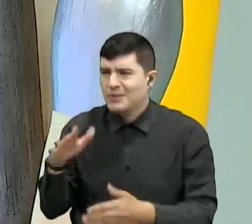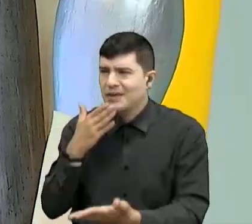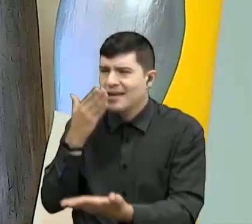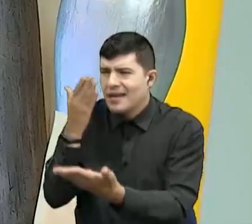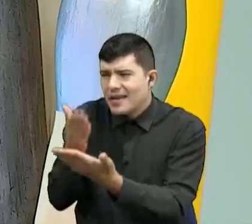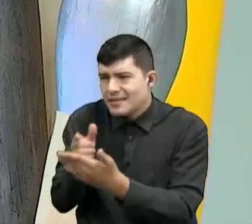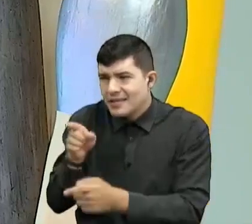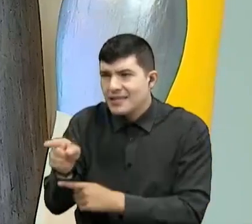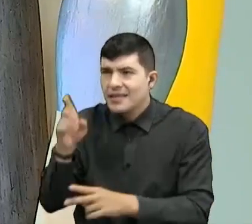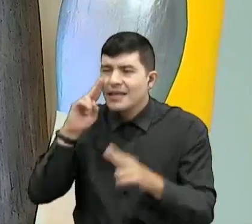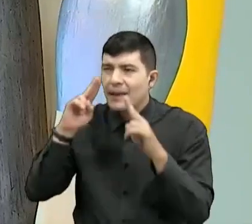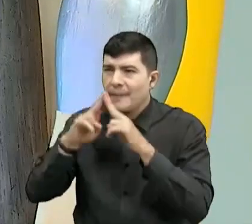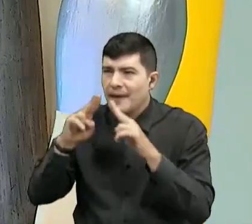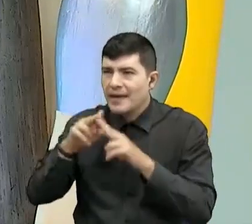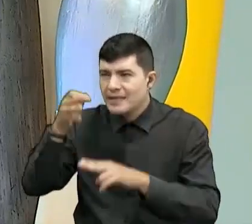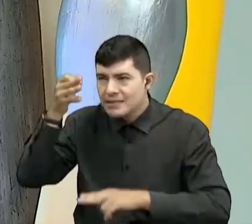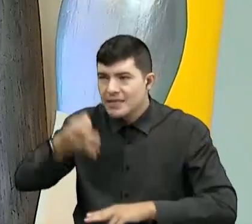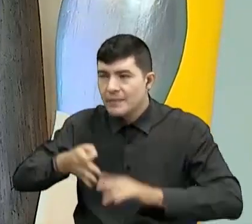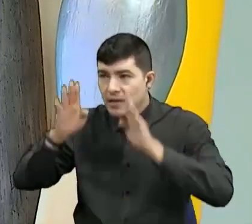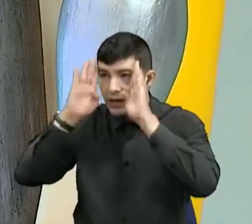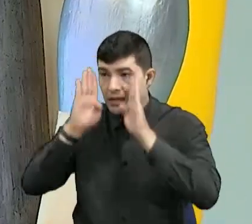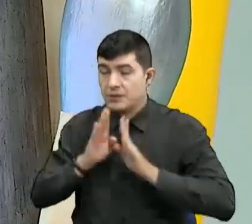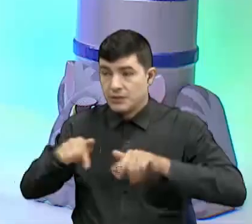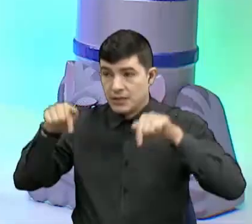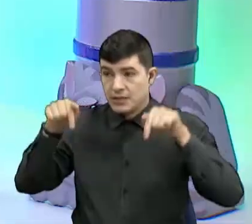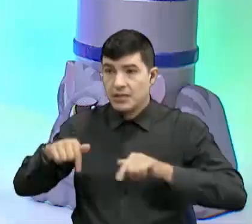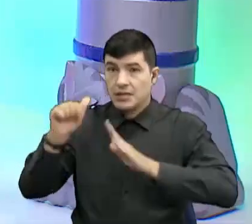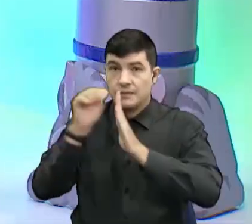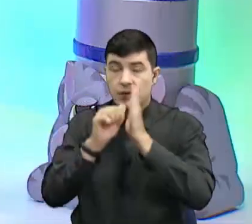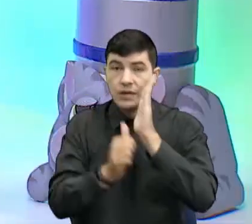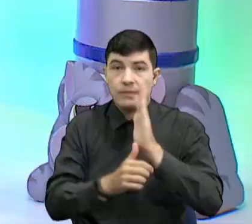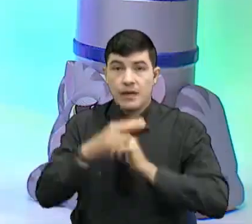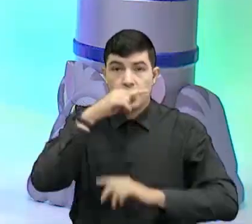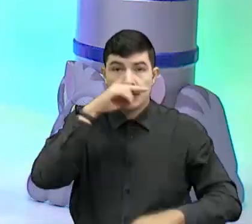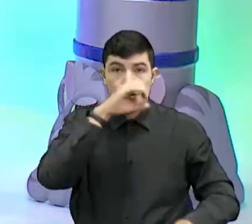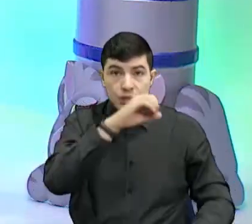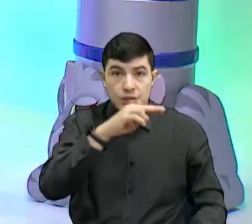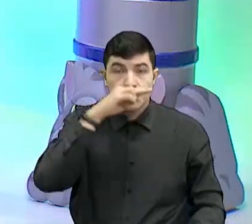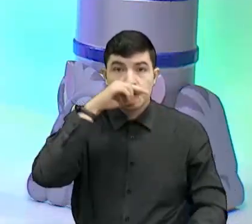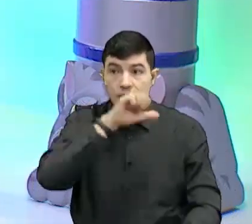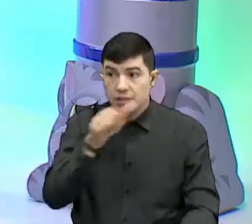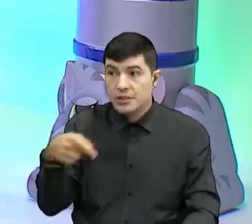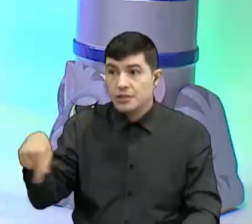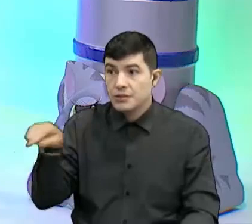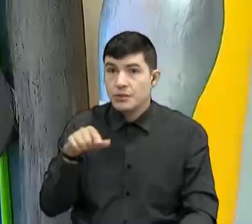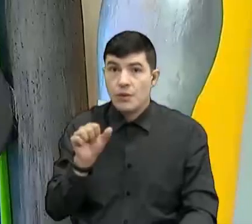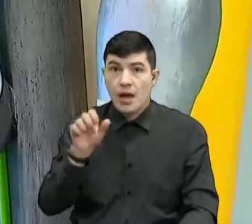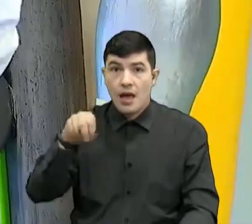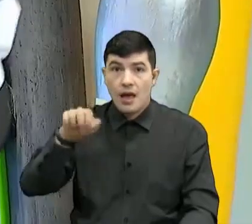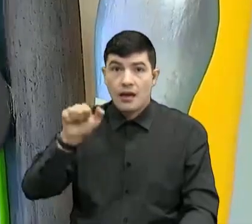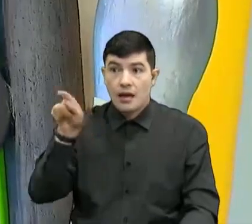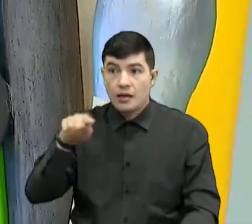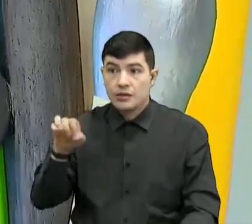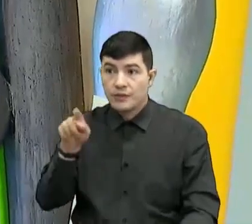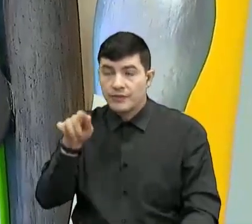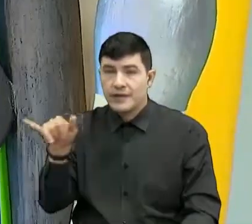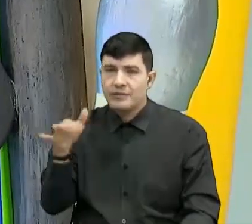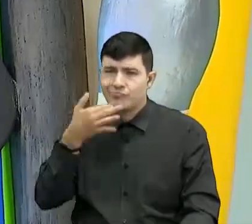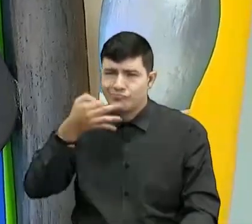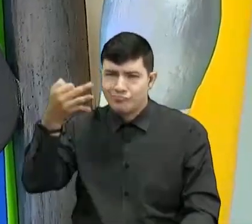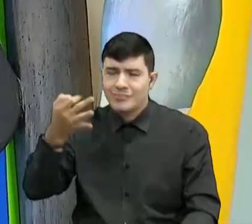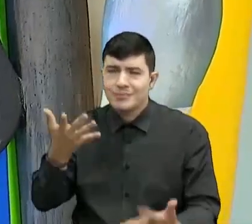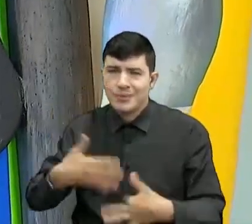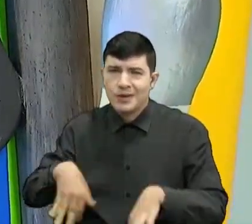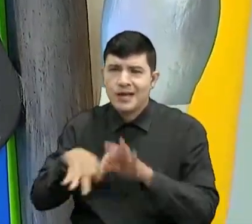ti por vernos, por estar tan pendiente de nuestro programa, por niños y niñas como Ana Sofías, que definitivamente vale la